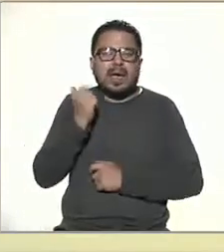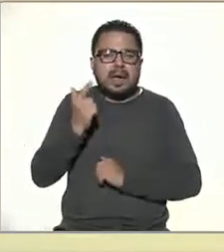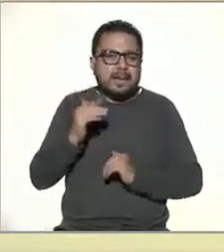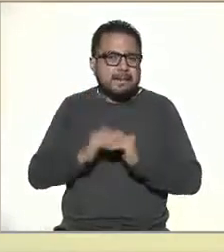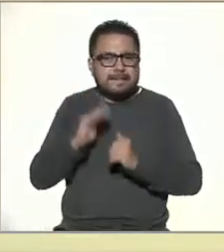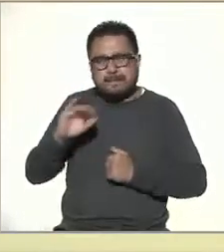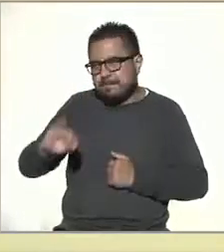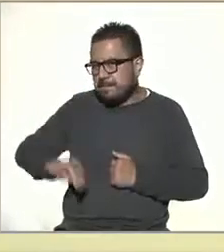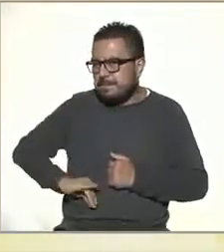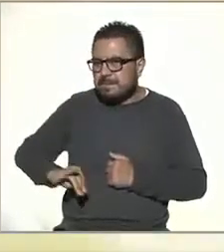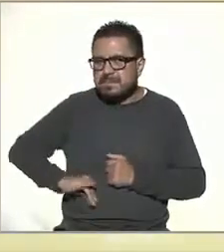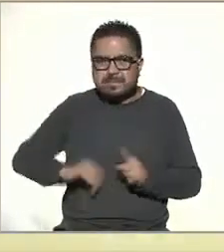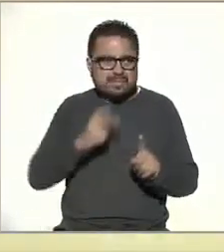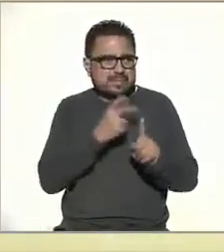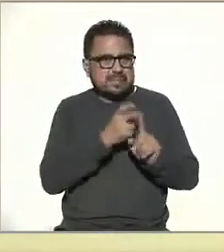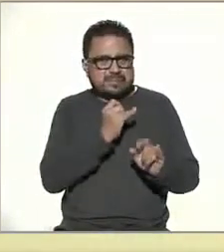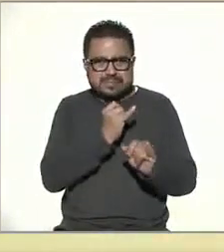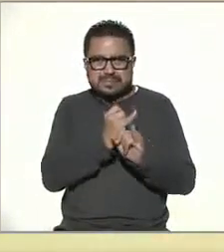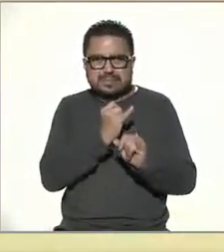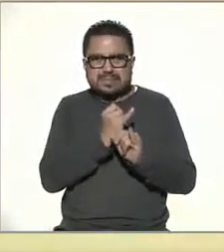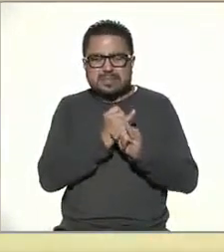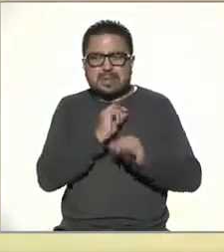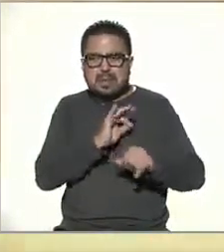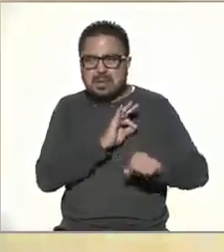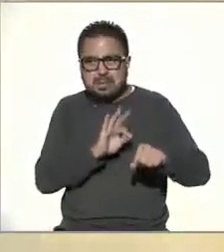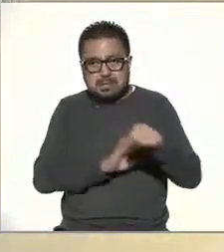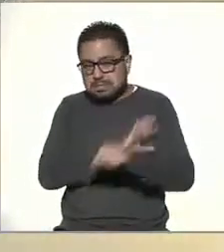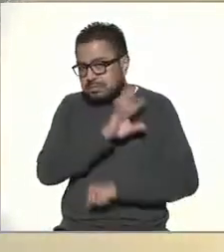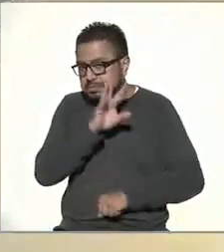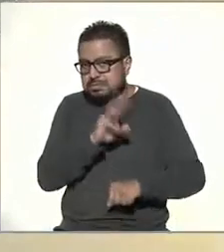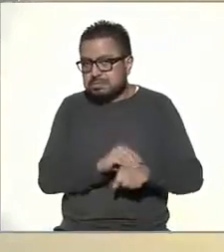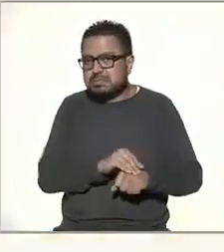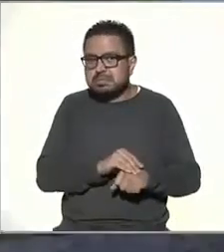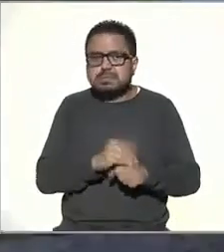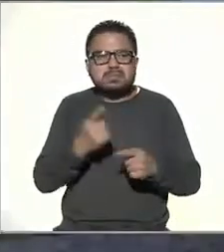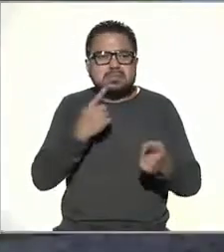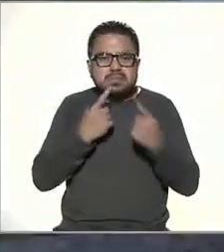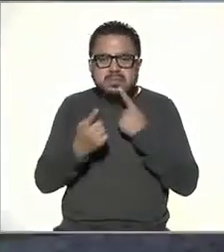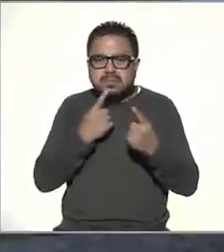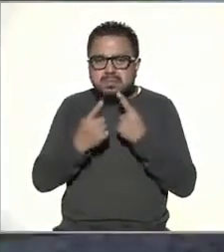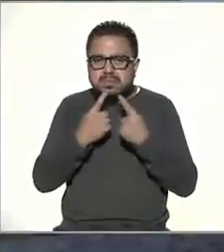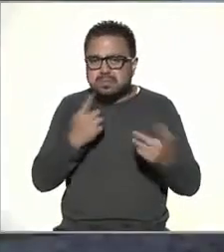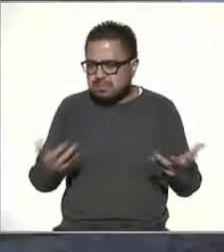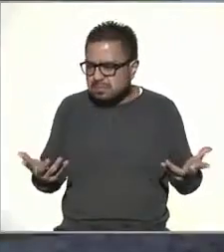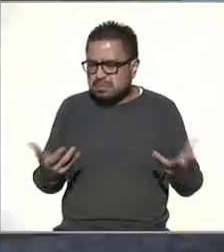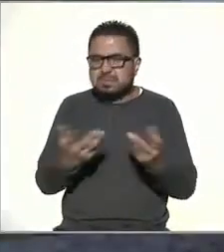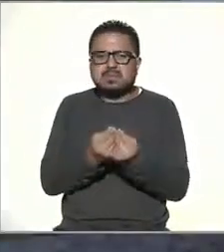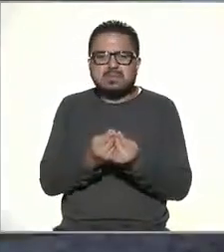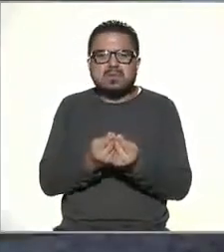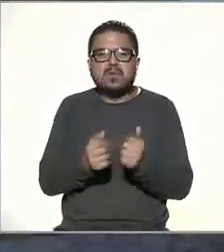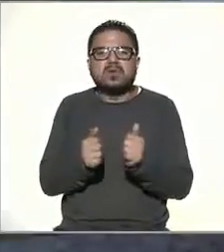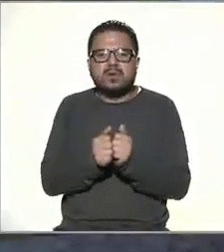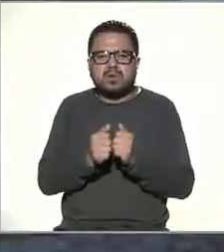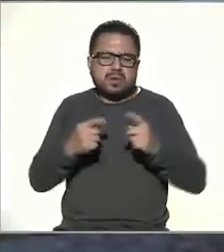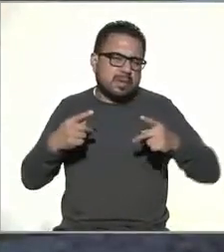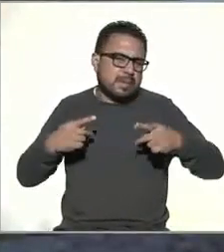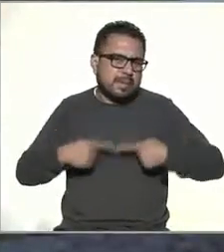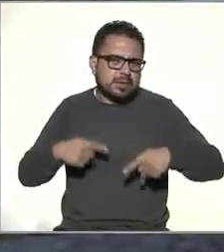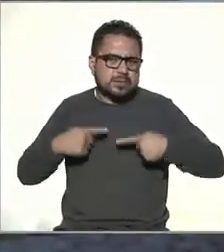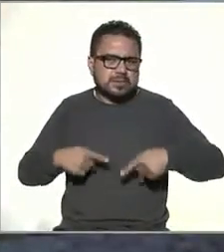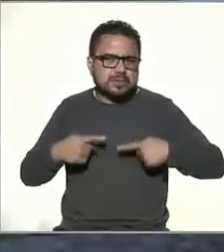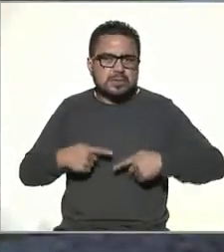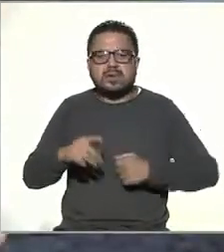interesante de esta plataforma es que permite la interacción inmediata con el público.